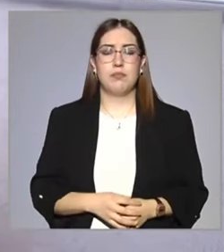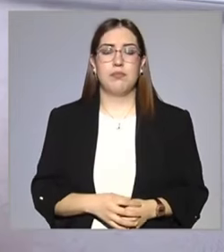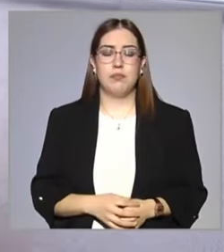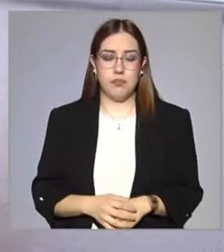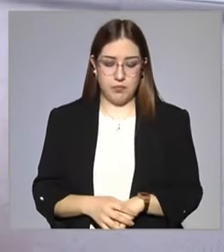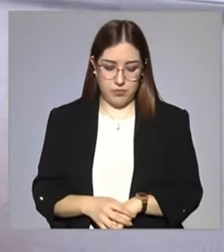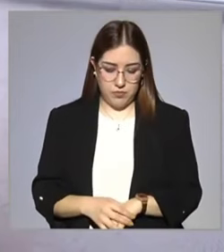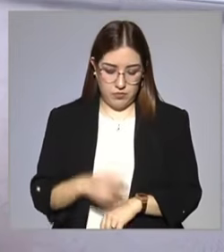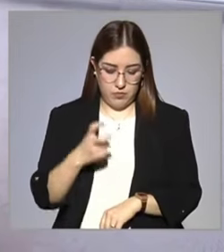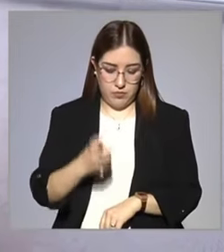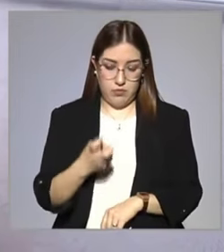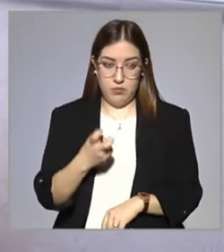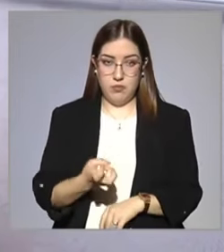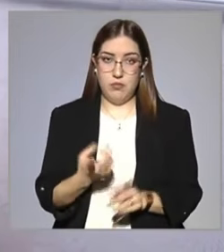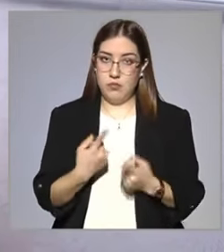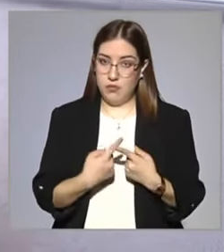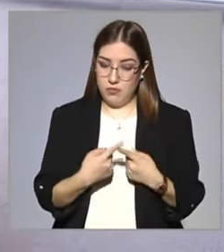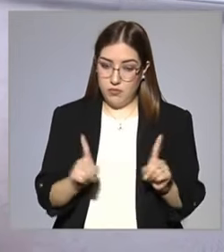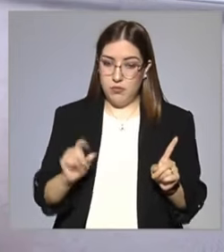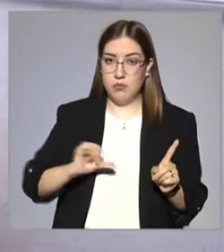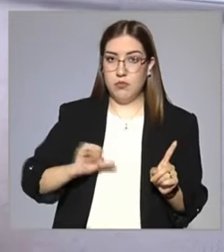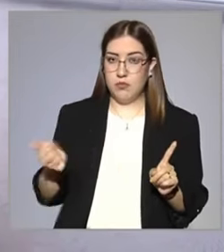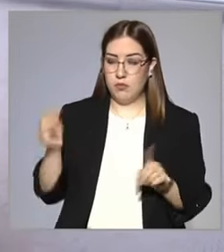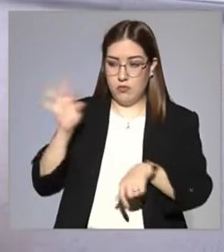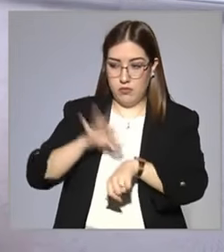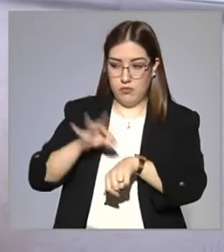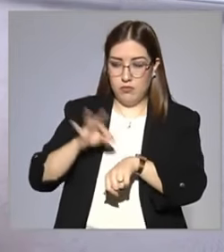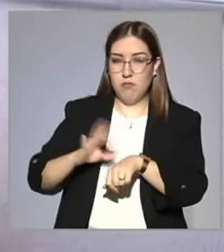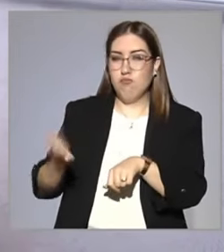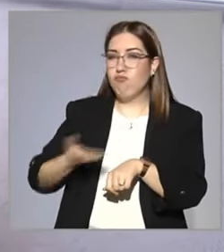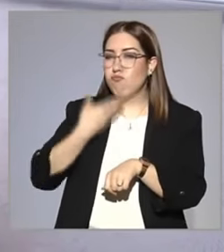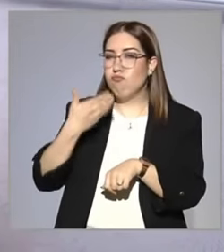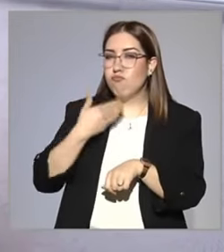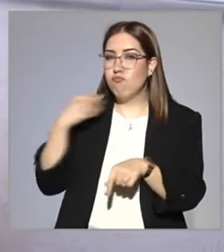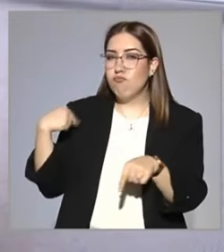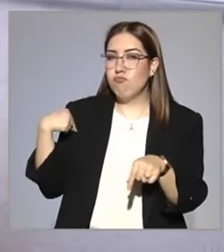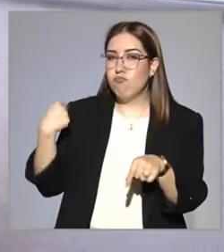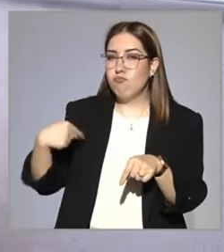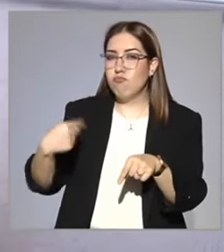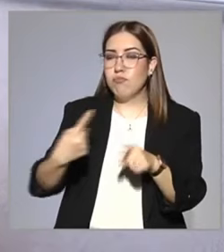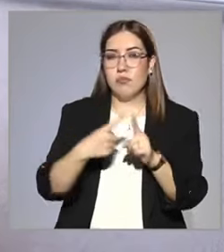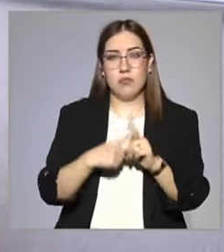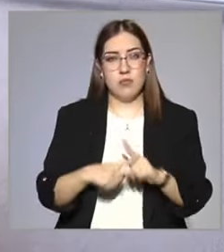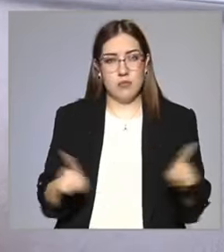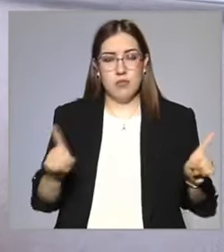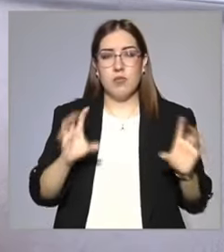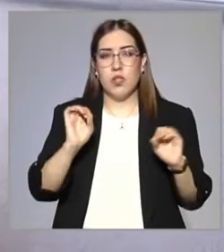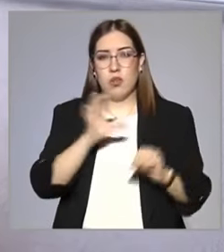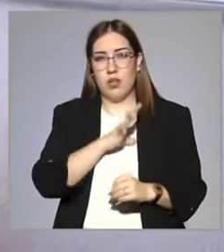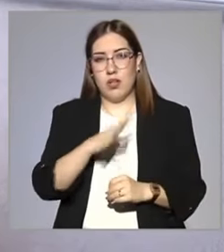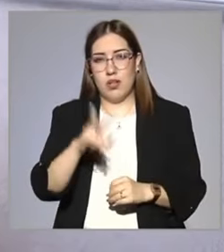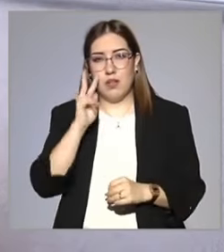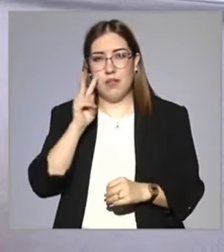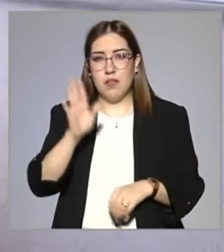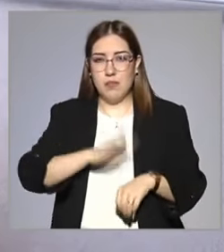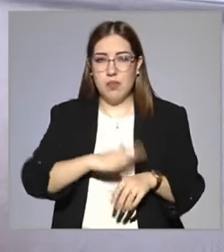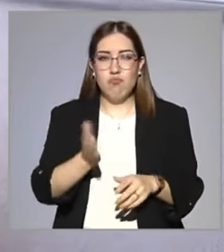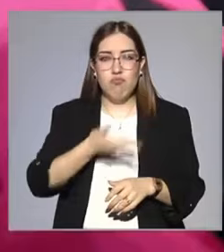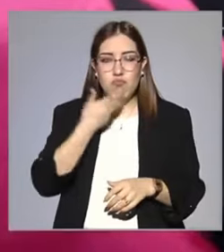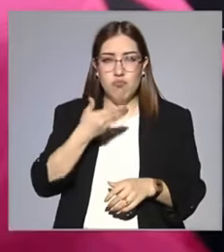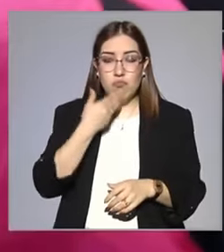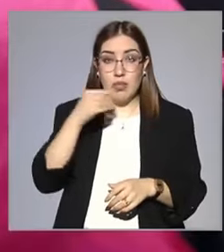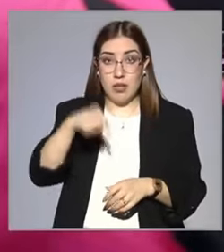consulta de homeopatía es muy diferente a la medicina tradicional, por llamarlo así, o la medicina general que vemos de manera frecuente.